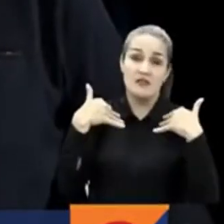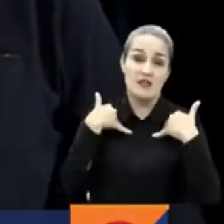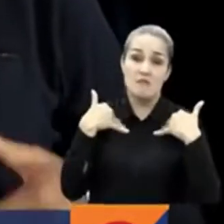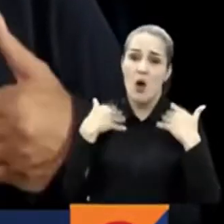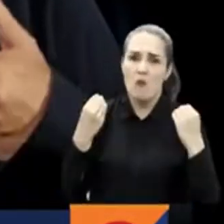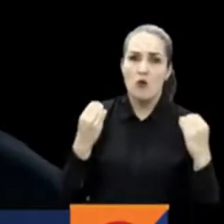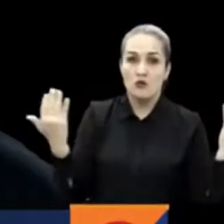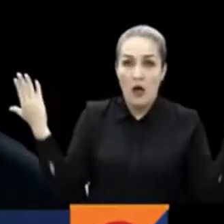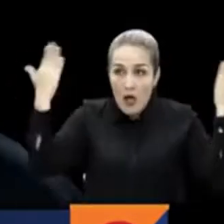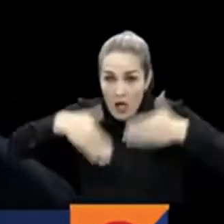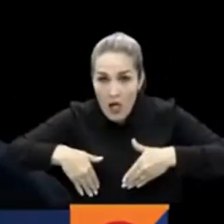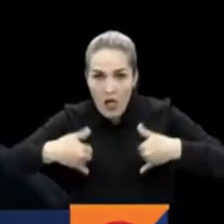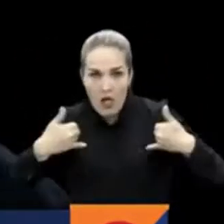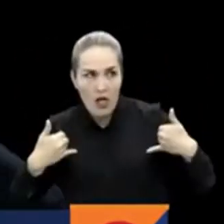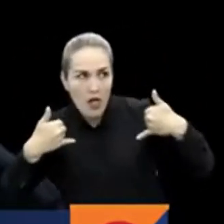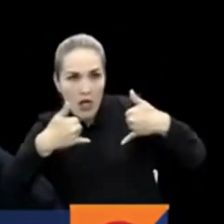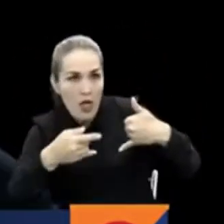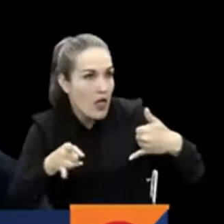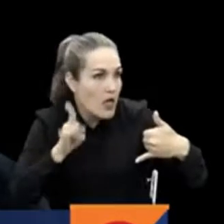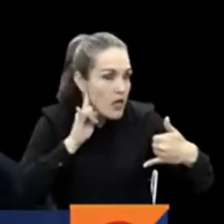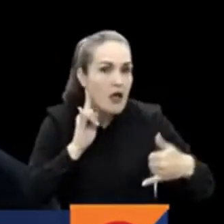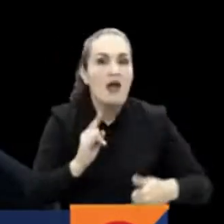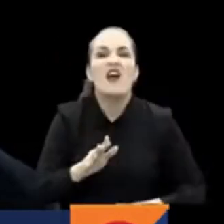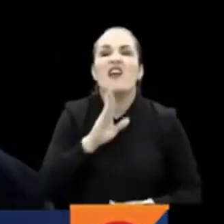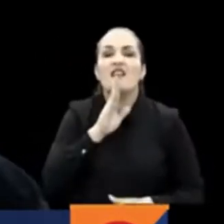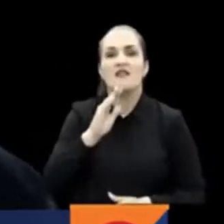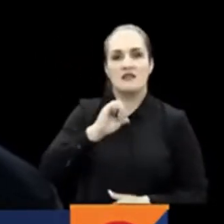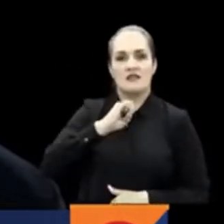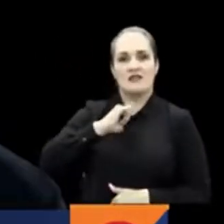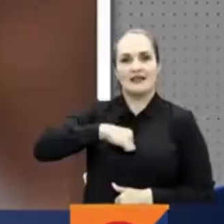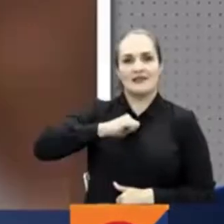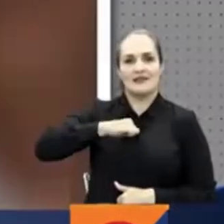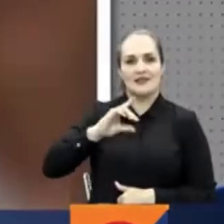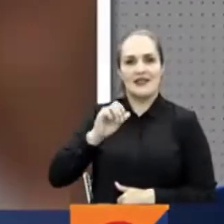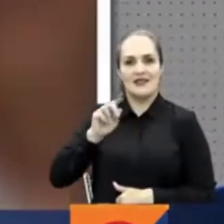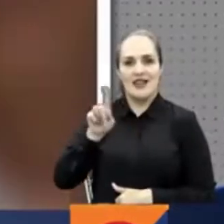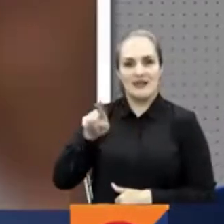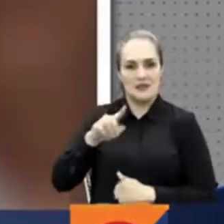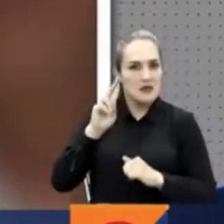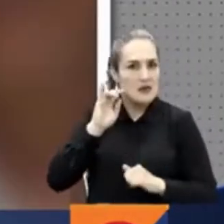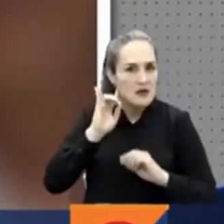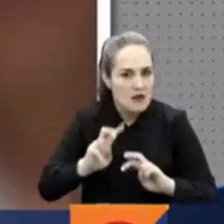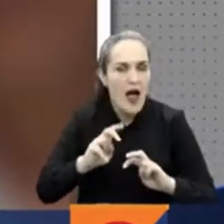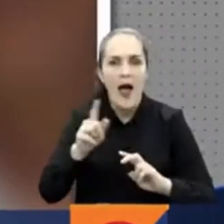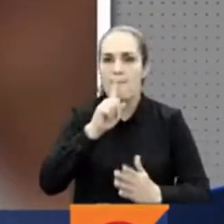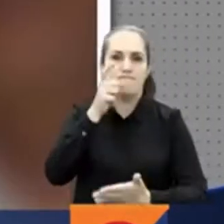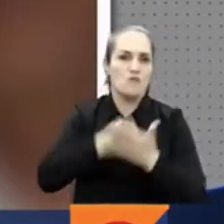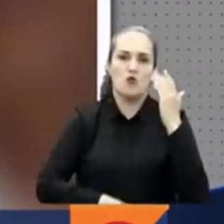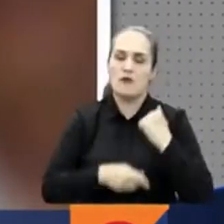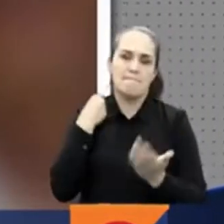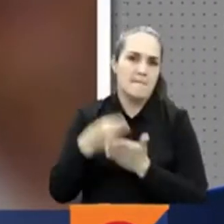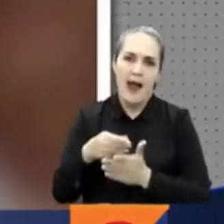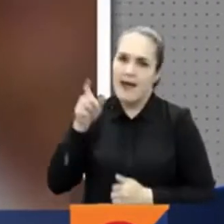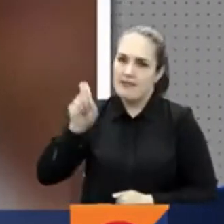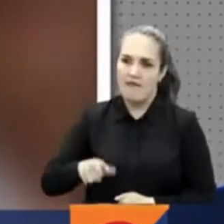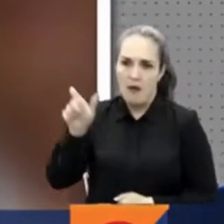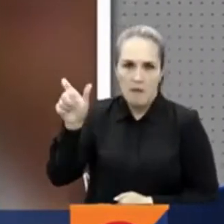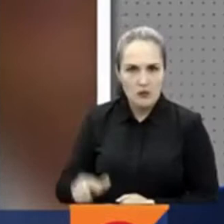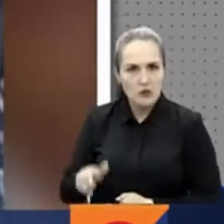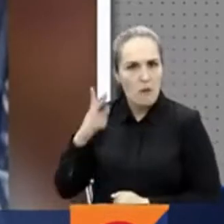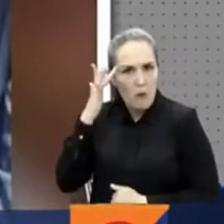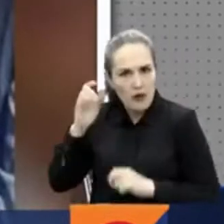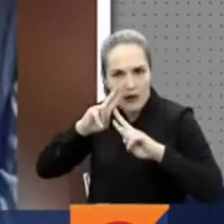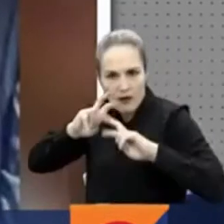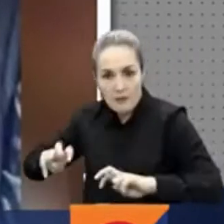chuzadas del DAS que ocurrieron en sus épocas de magistrado de la parapolítica. El 27 de mayo se reunió con Gustavo Petro cuando estaba en